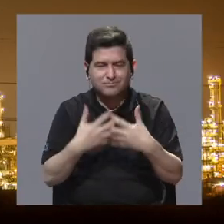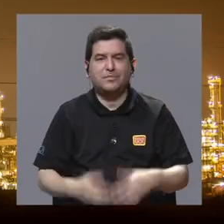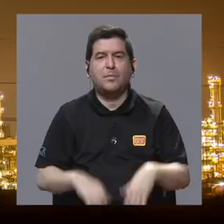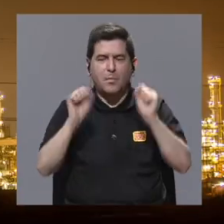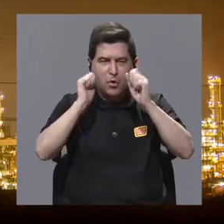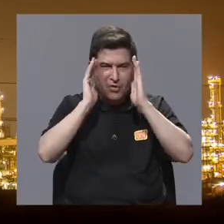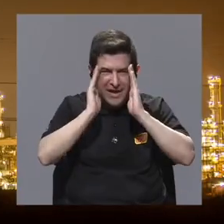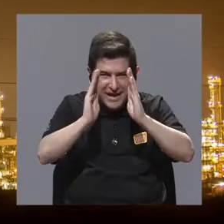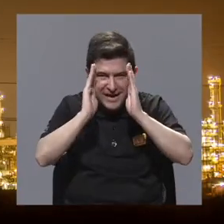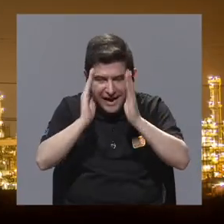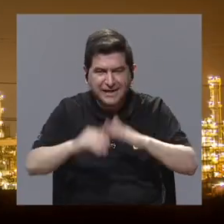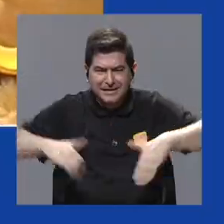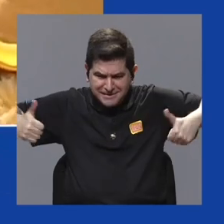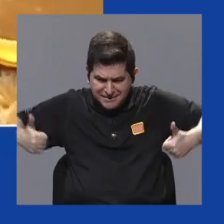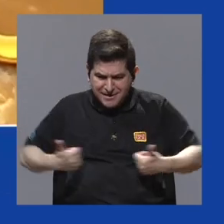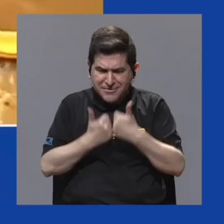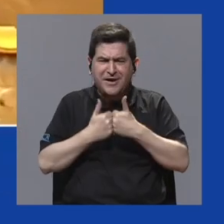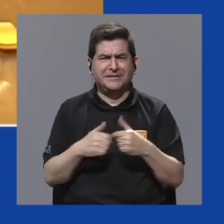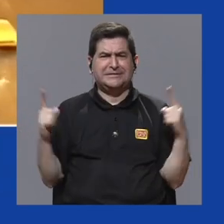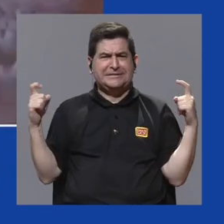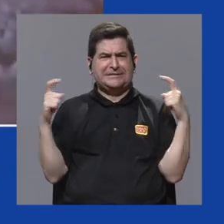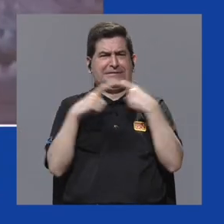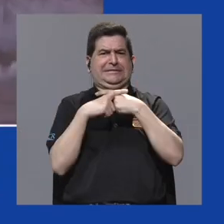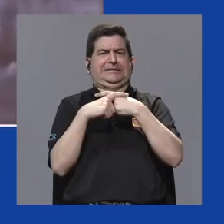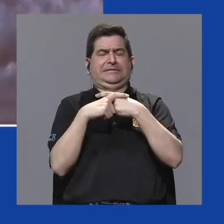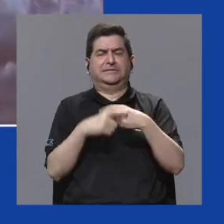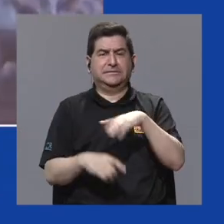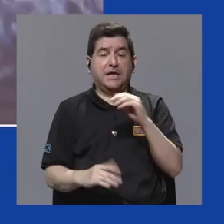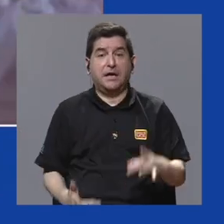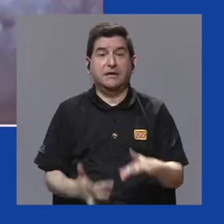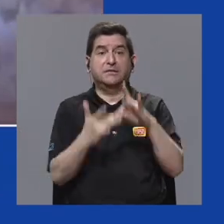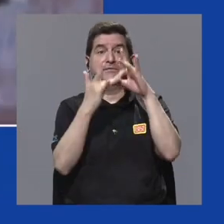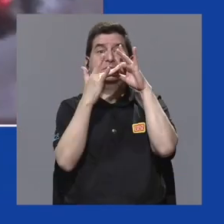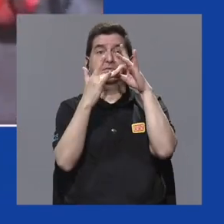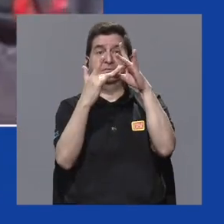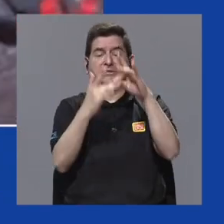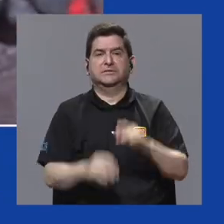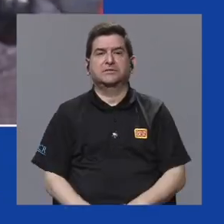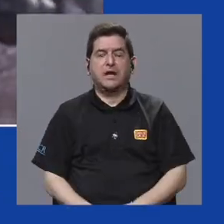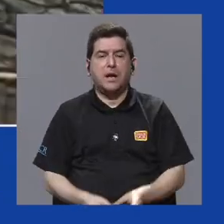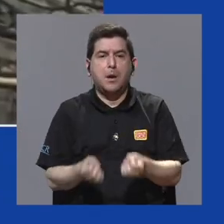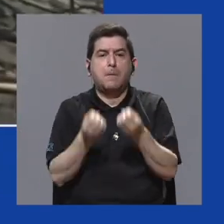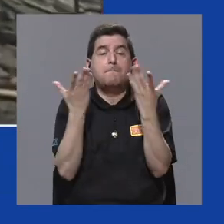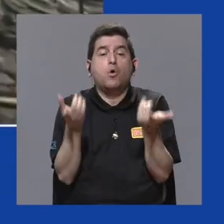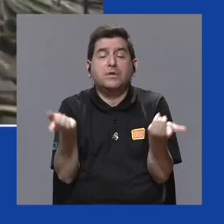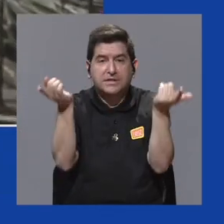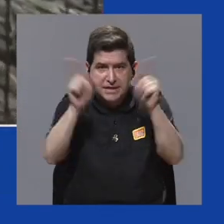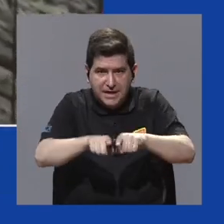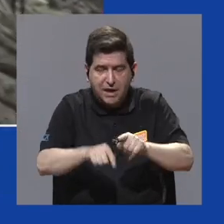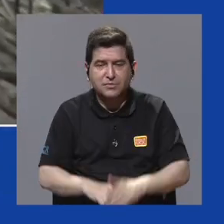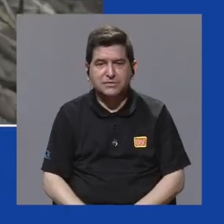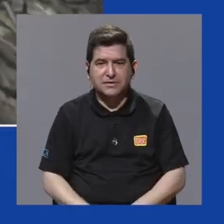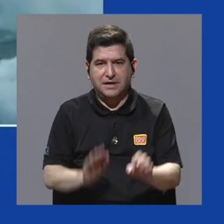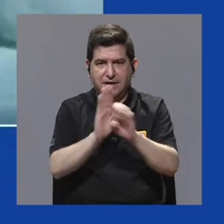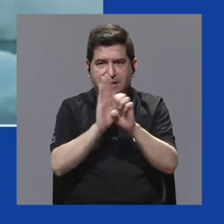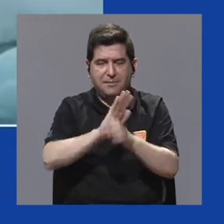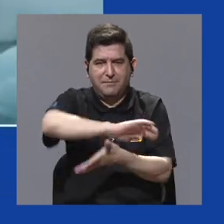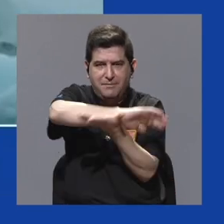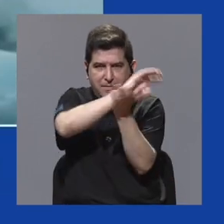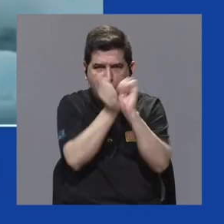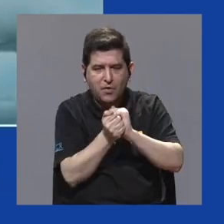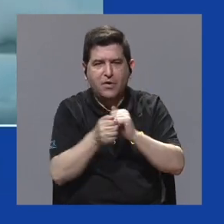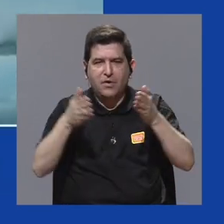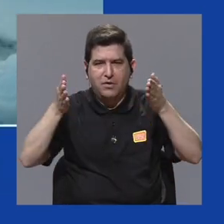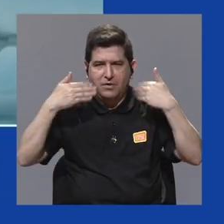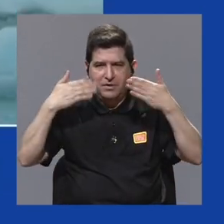abordar retos muy complejos y sobre todo multicausales como lo puede ser el cambio climático. Qué